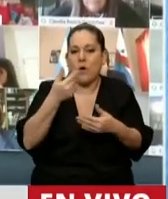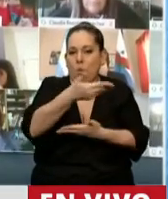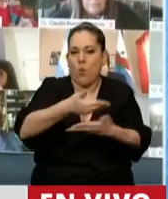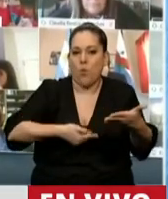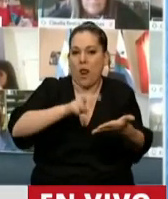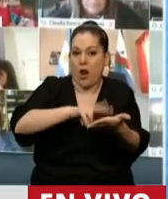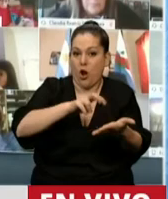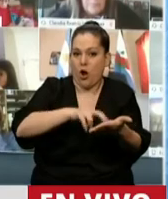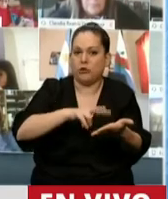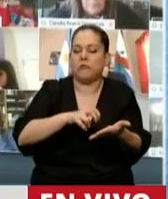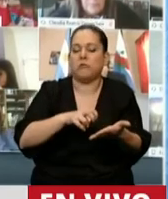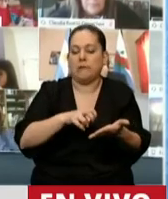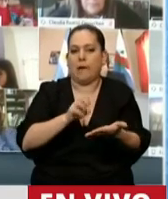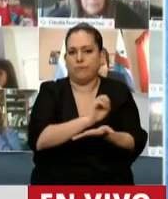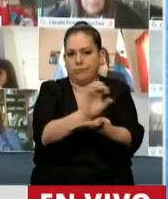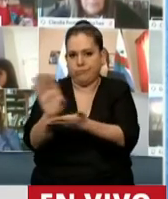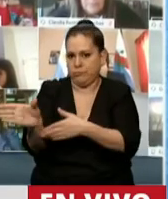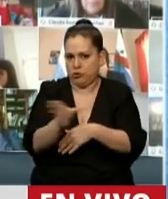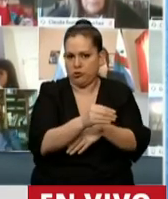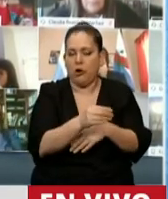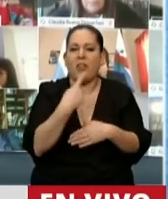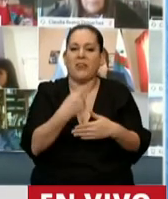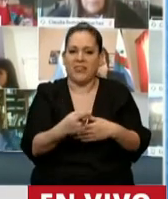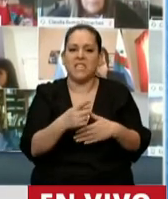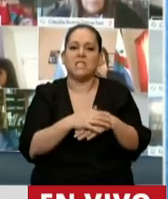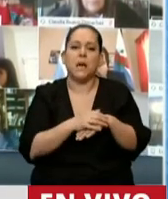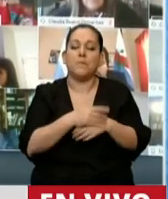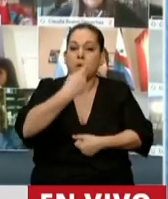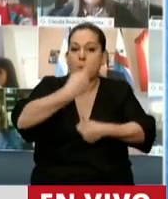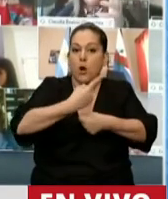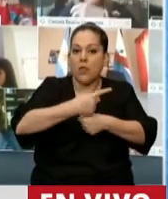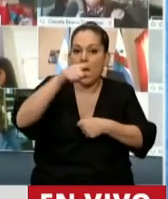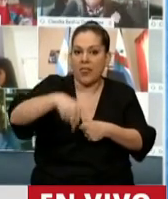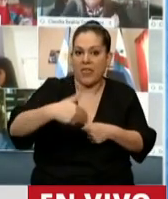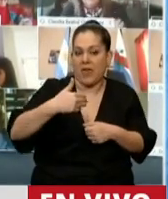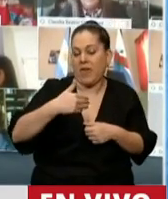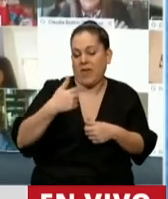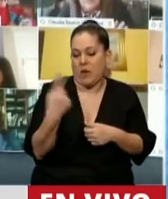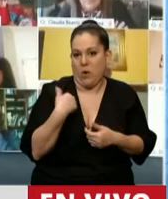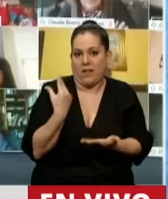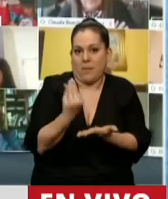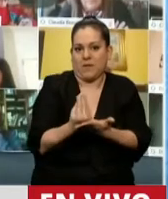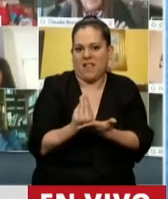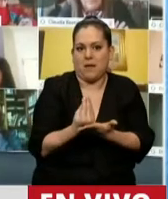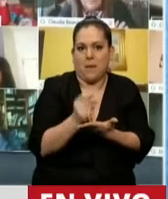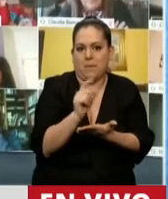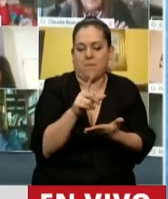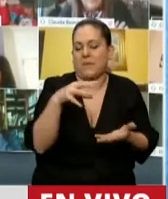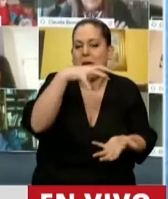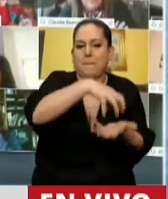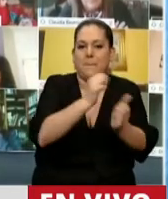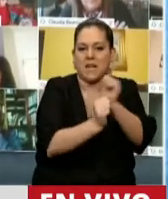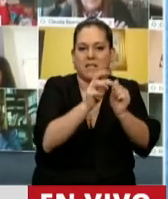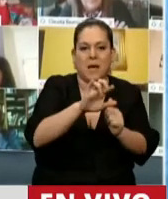fue remitida oportunamente que dice, con certeza la prioridad que urge en nuestra representatividad pymes es evitar la